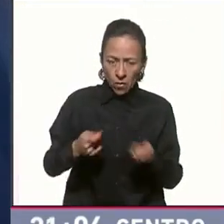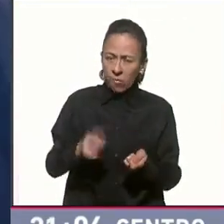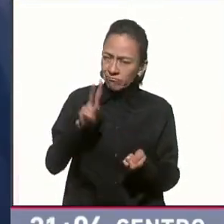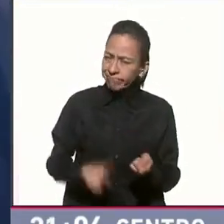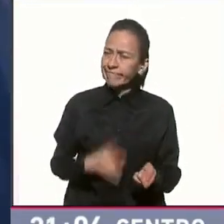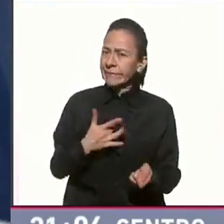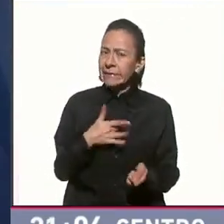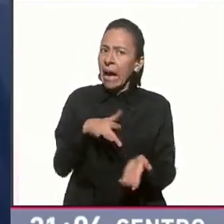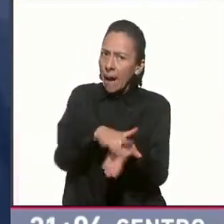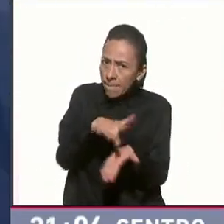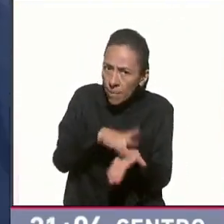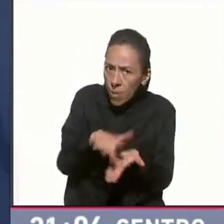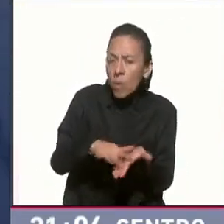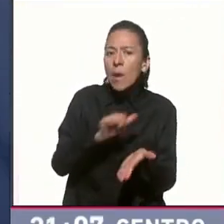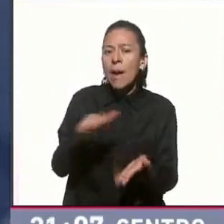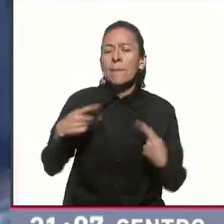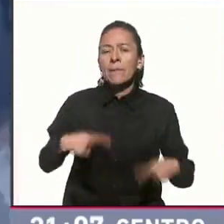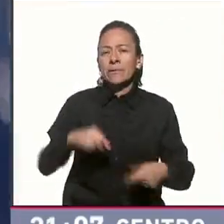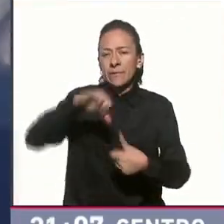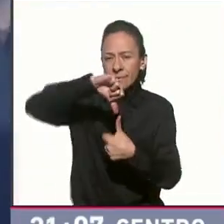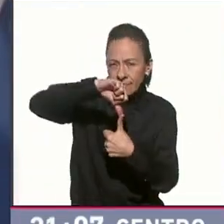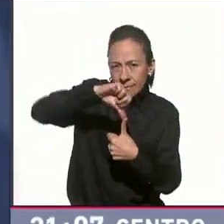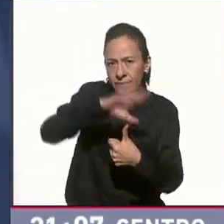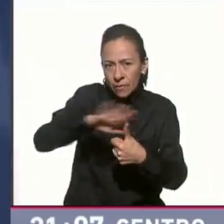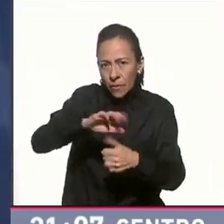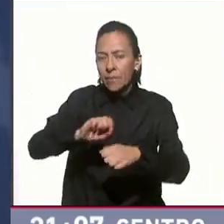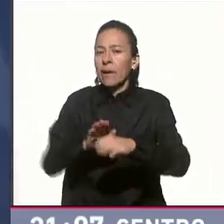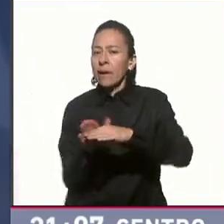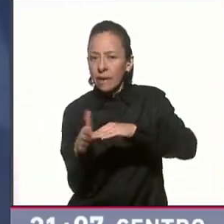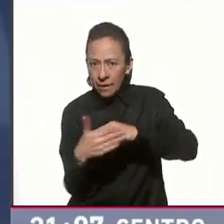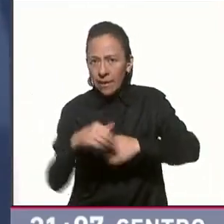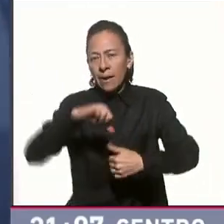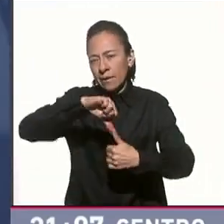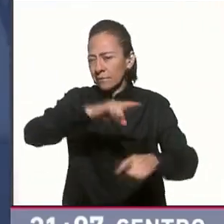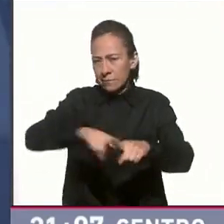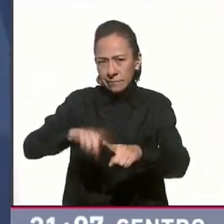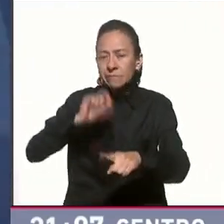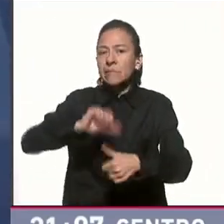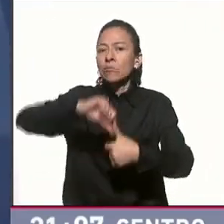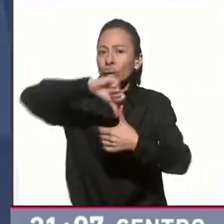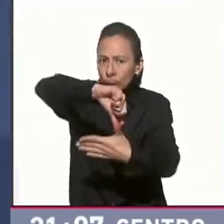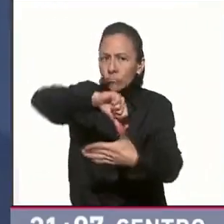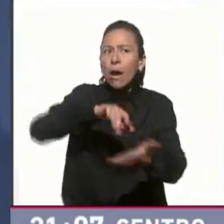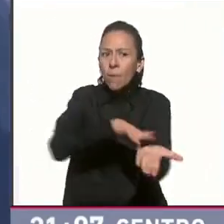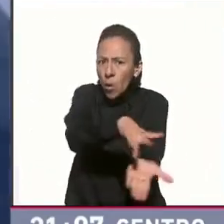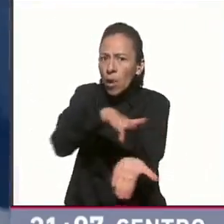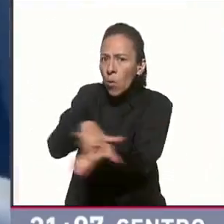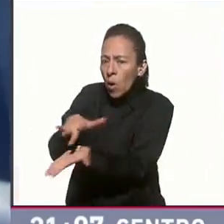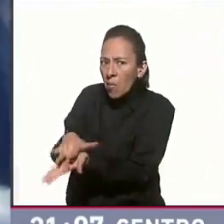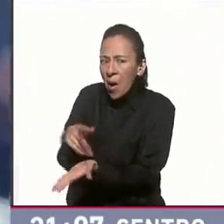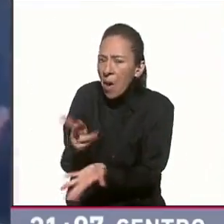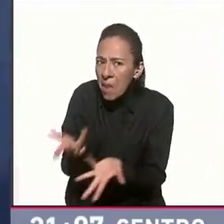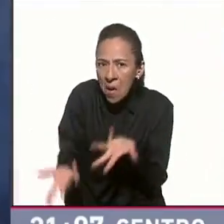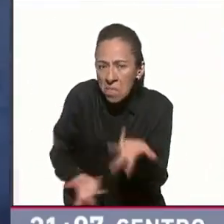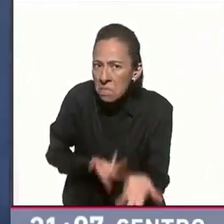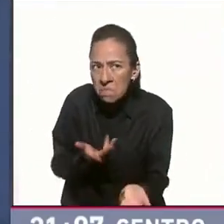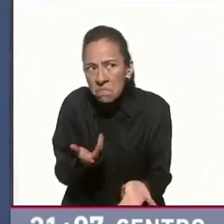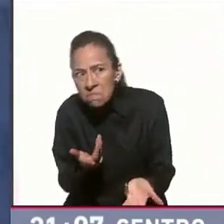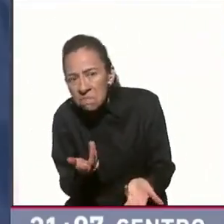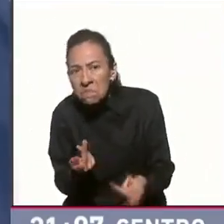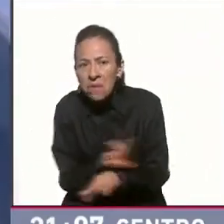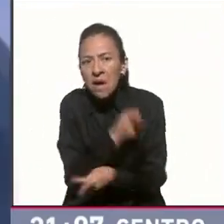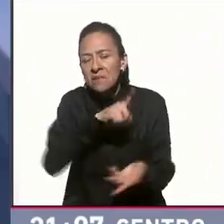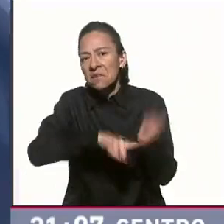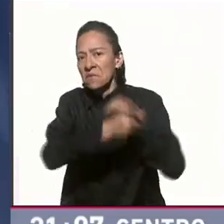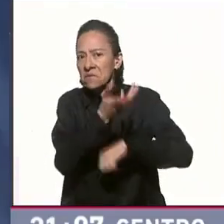Caribe y de otros países de Centroamérica y Sudamérica. Pero dijo, no ha habido respuesta, ni del expresidente Trump,